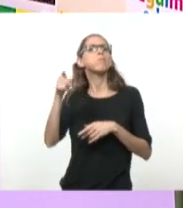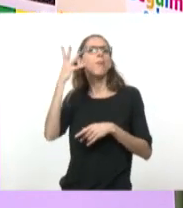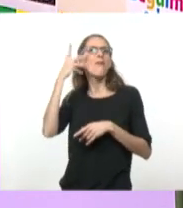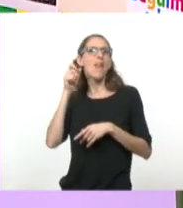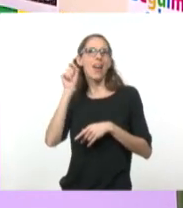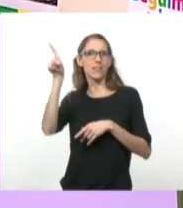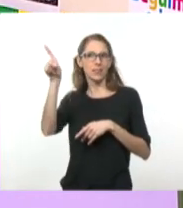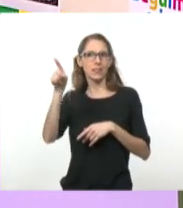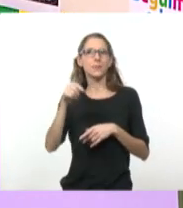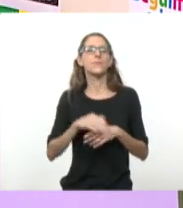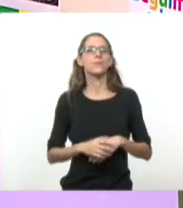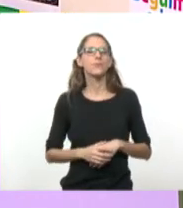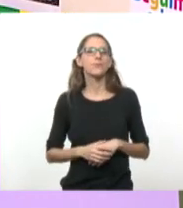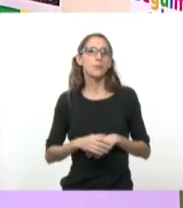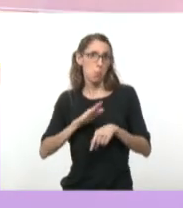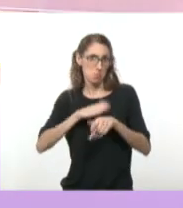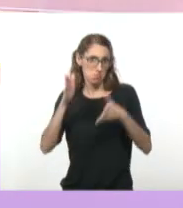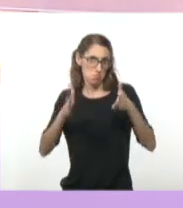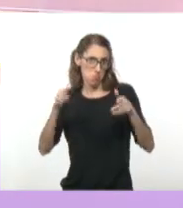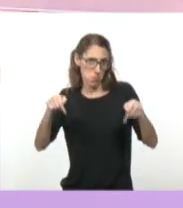contemporáneo.